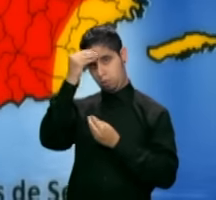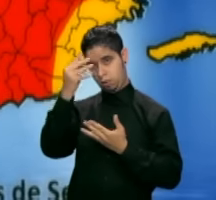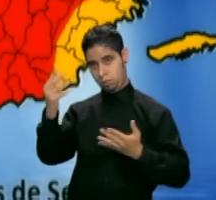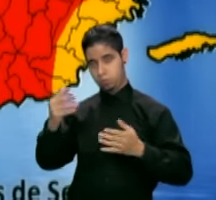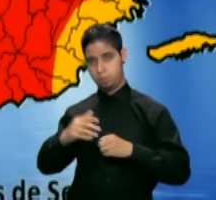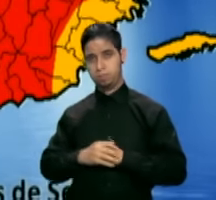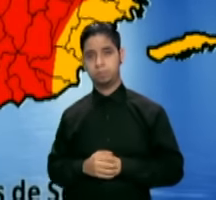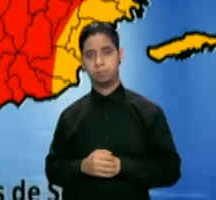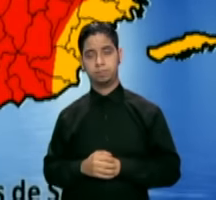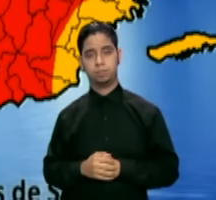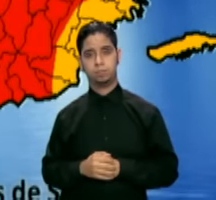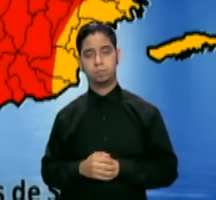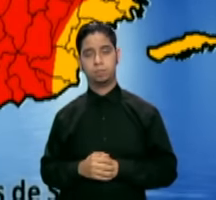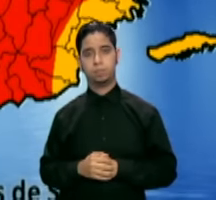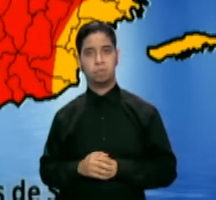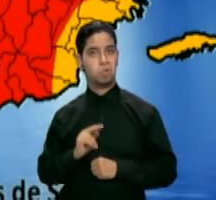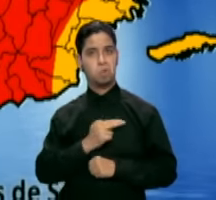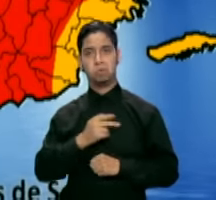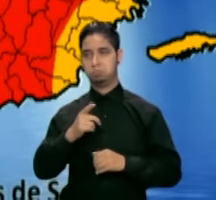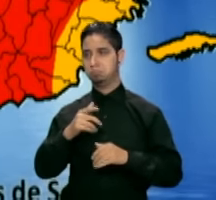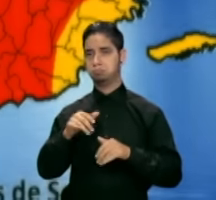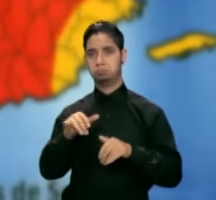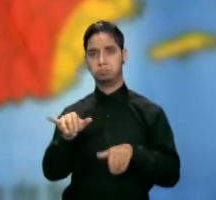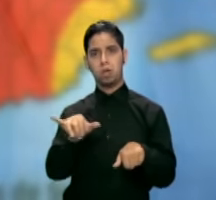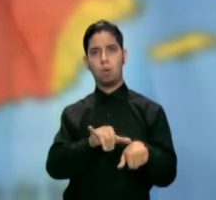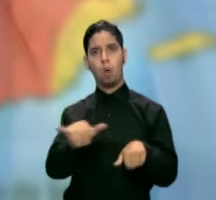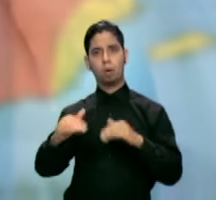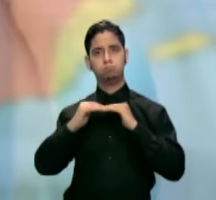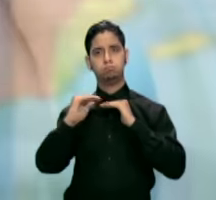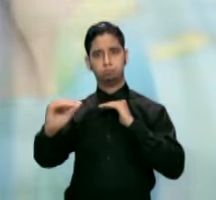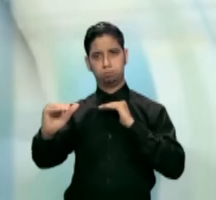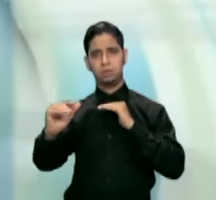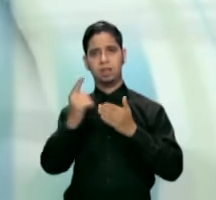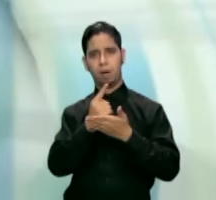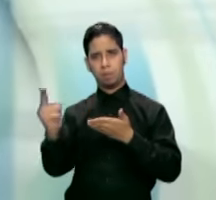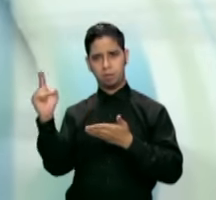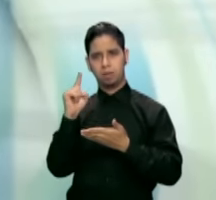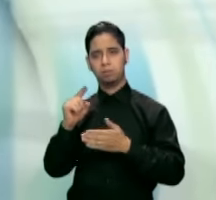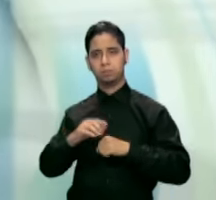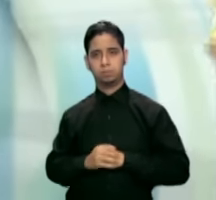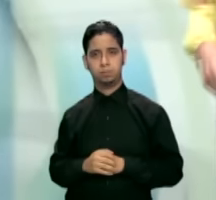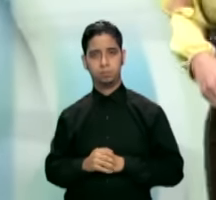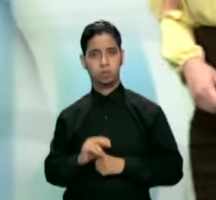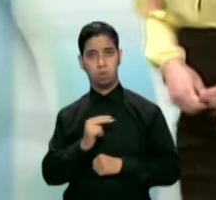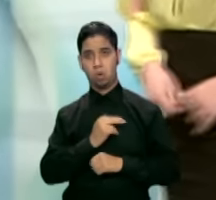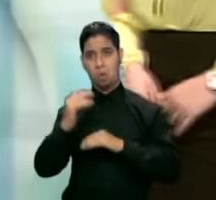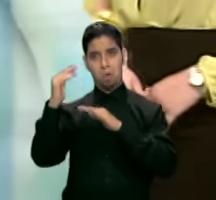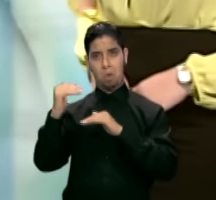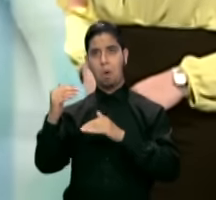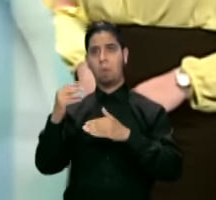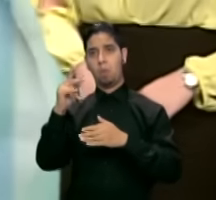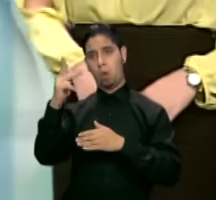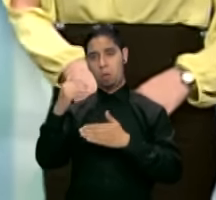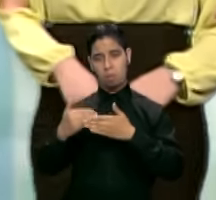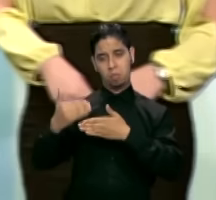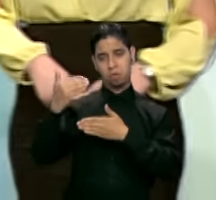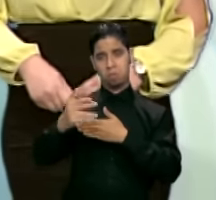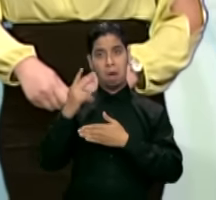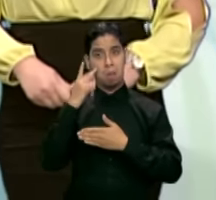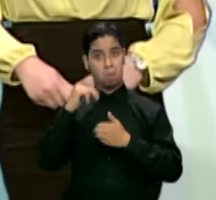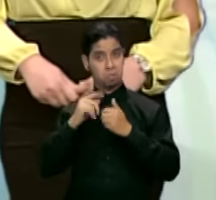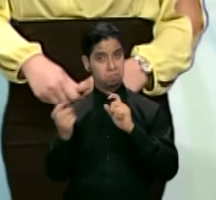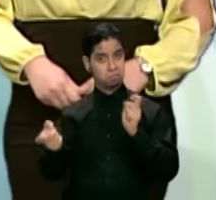sequía de los Estados Unidos, permanecemos igual al estado de la semana pasada. Así que vamos a esperar el próximo jueves a ver qué cambios tenemos en cuanto a la